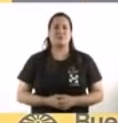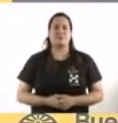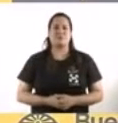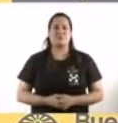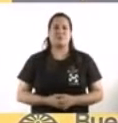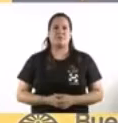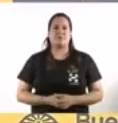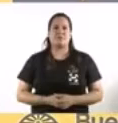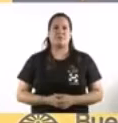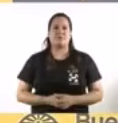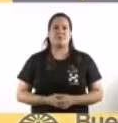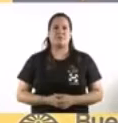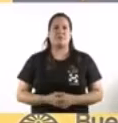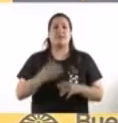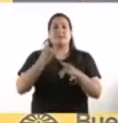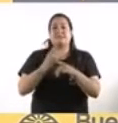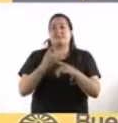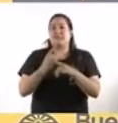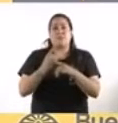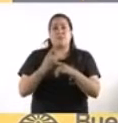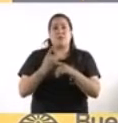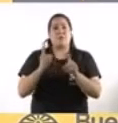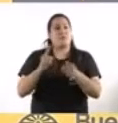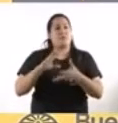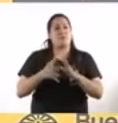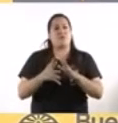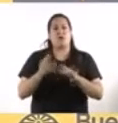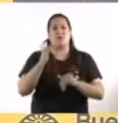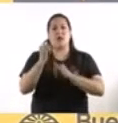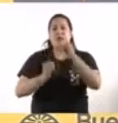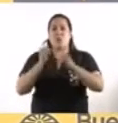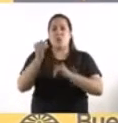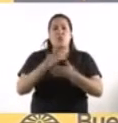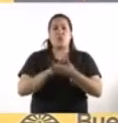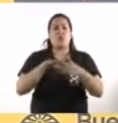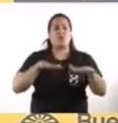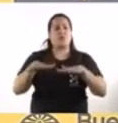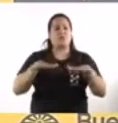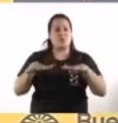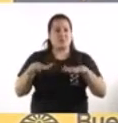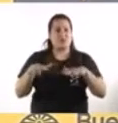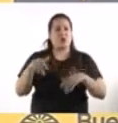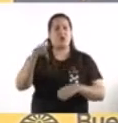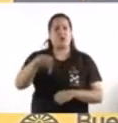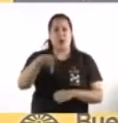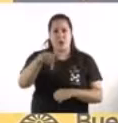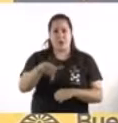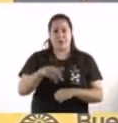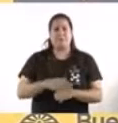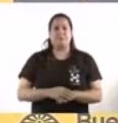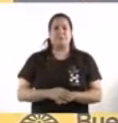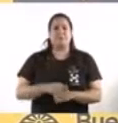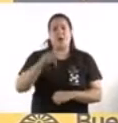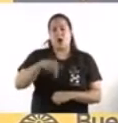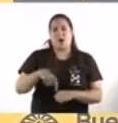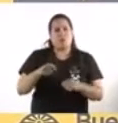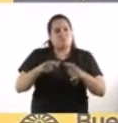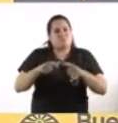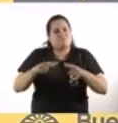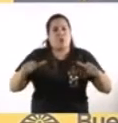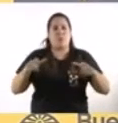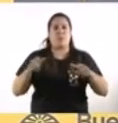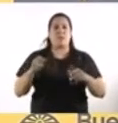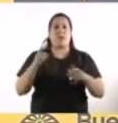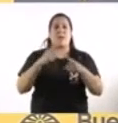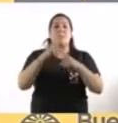Como hacemos siempre, empezamos con la situación sanitaria. Hoy, el aumento en la cantidad de